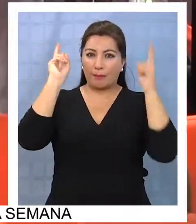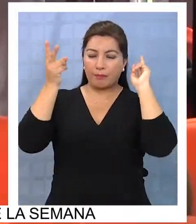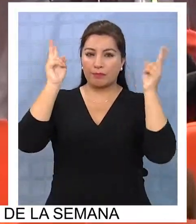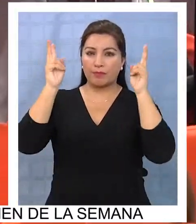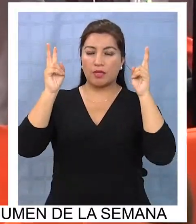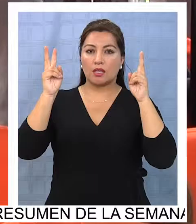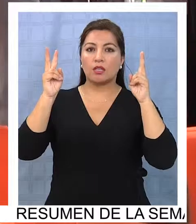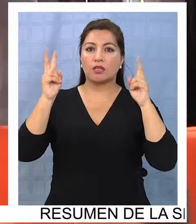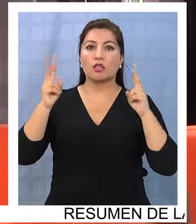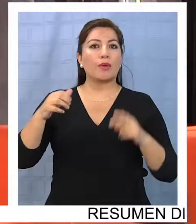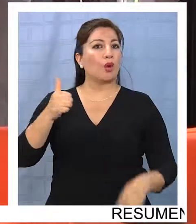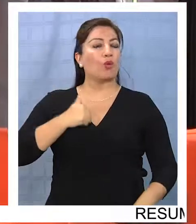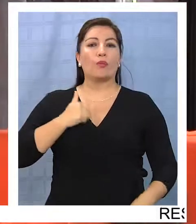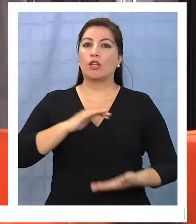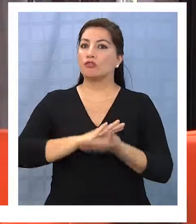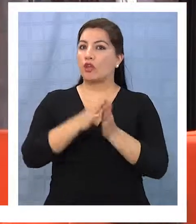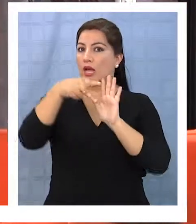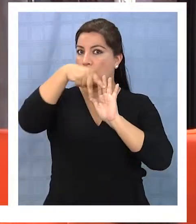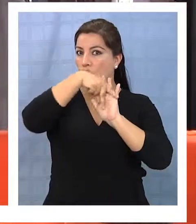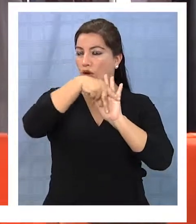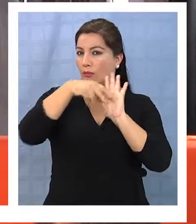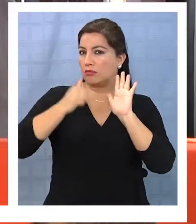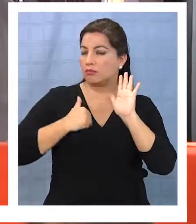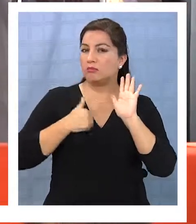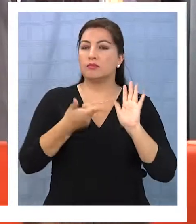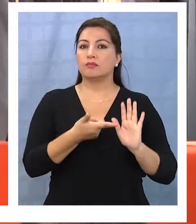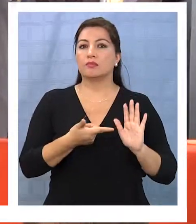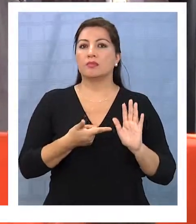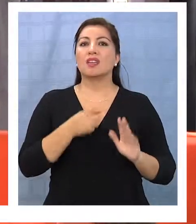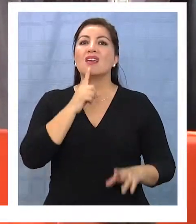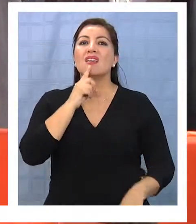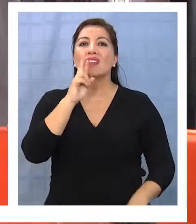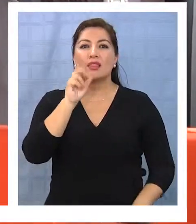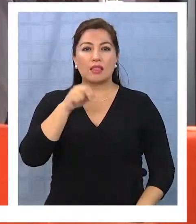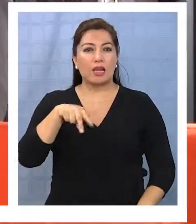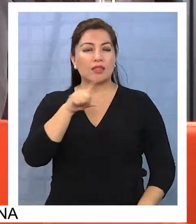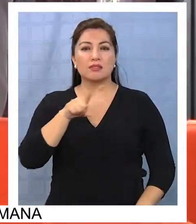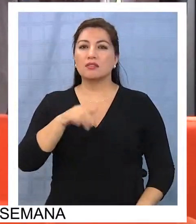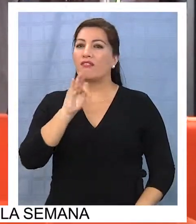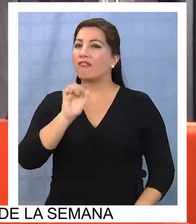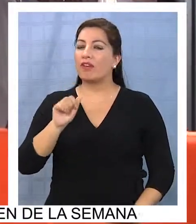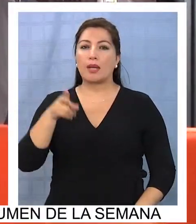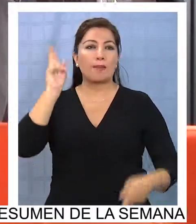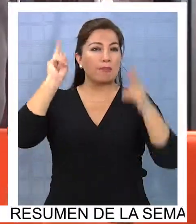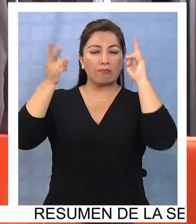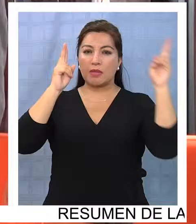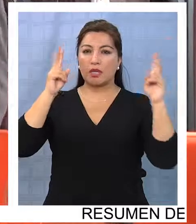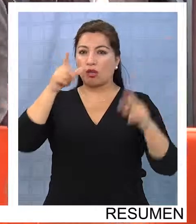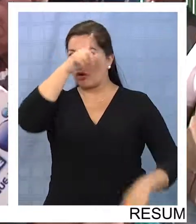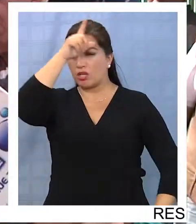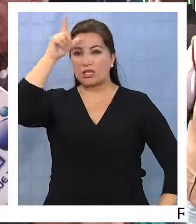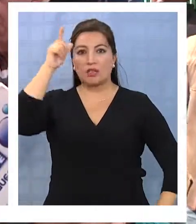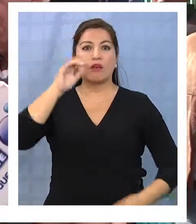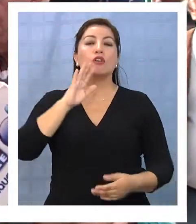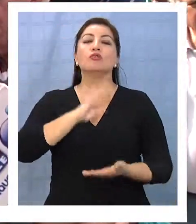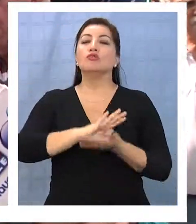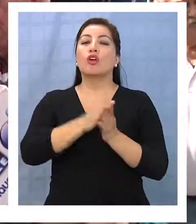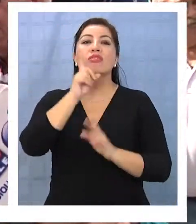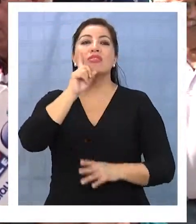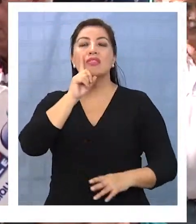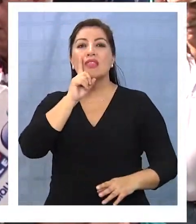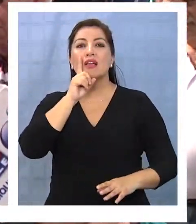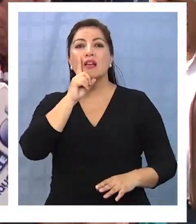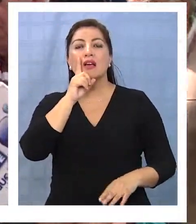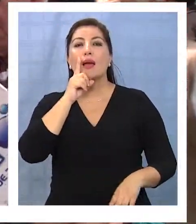localidad de La Tirana, cumplan con toda la normativa, ya sea transfer, taxis colectivos, mitrobuses, que todos ellos cuenten con la región